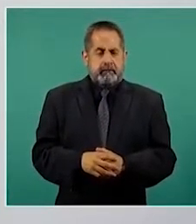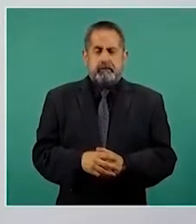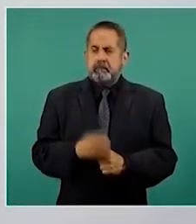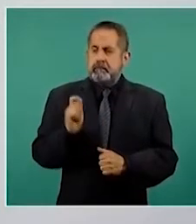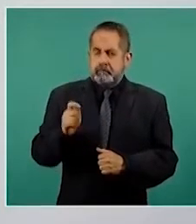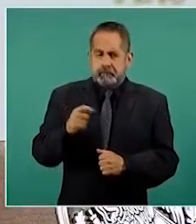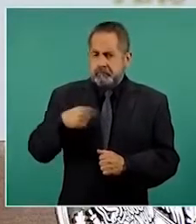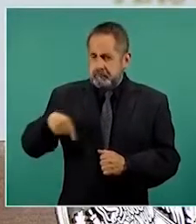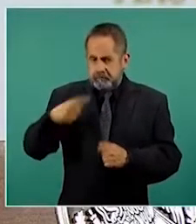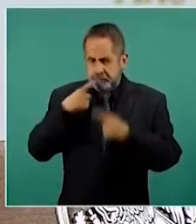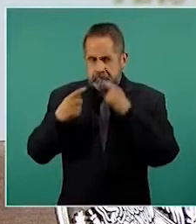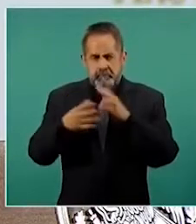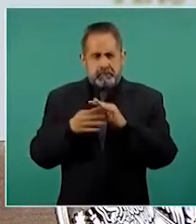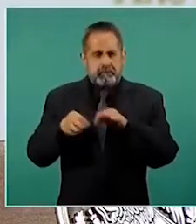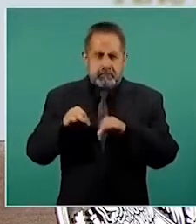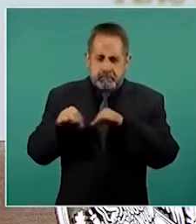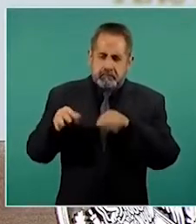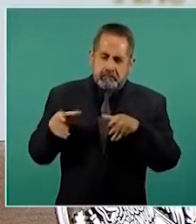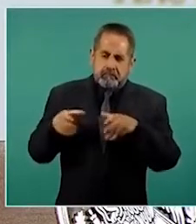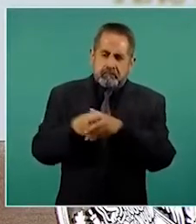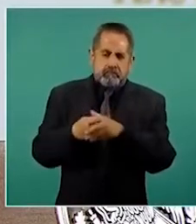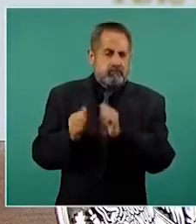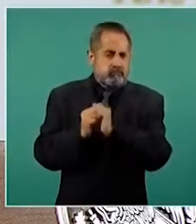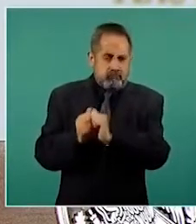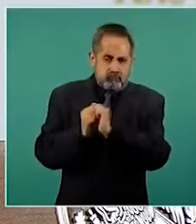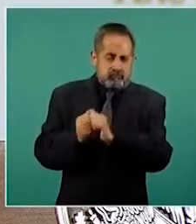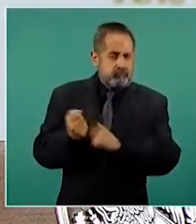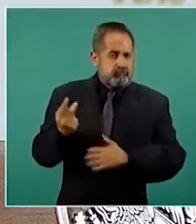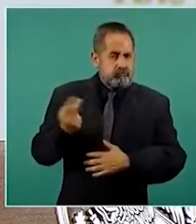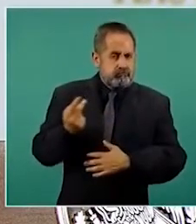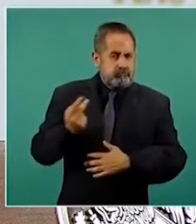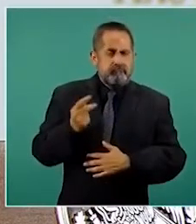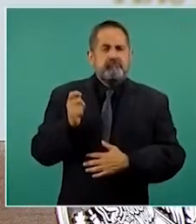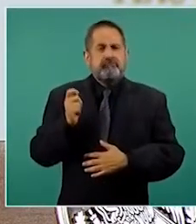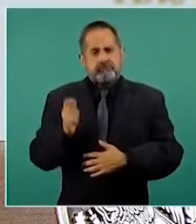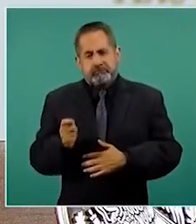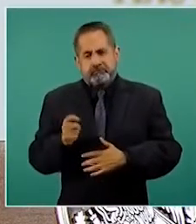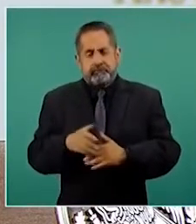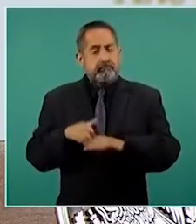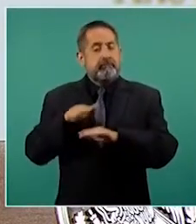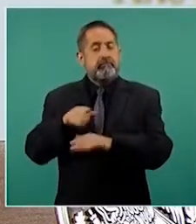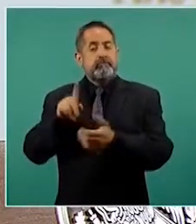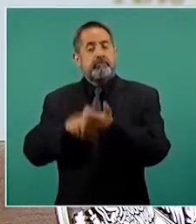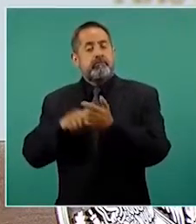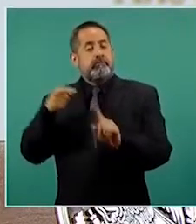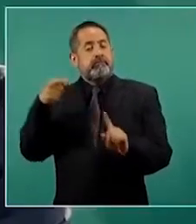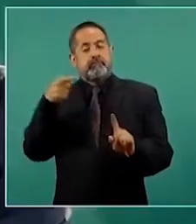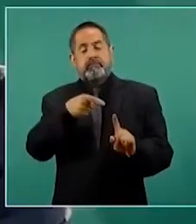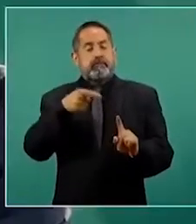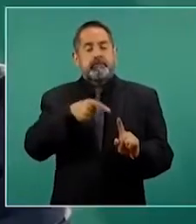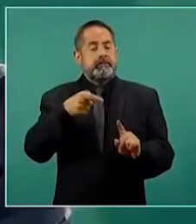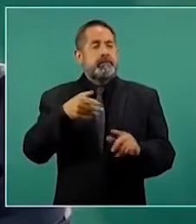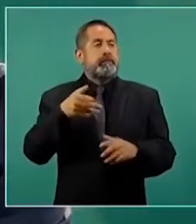estamos trabajando conjuntamente en el caso de